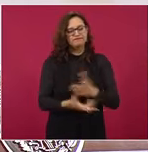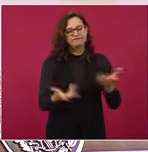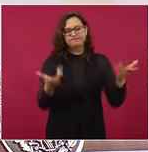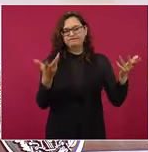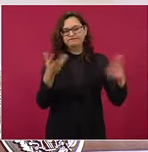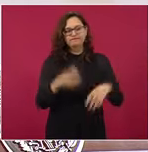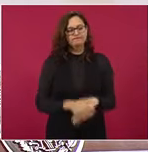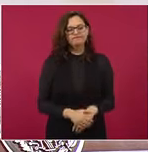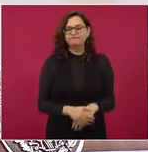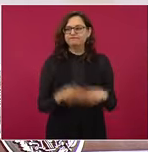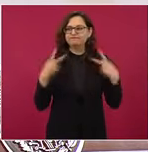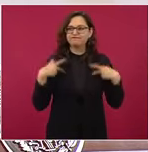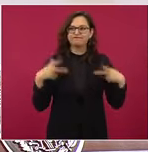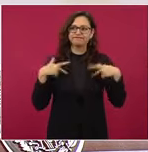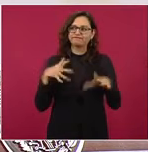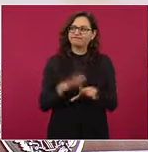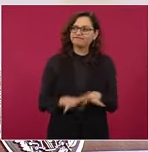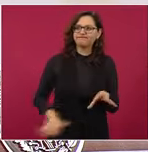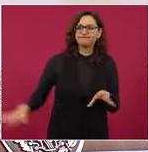engañaron.